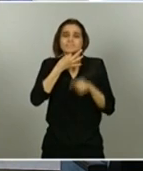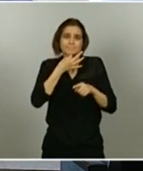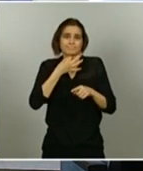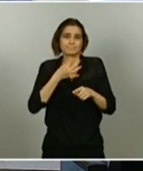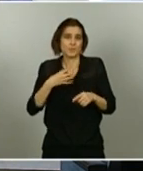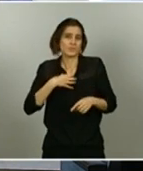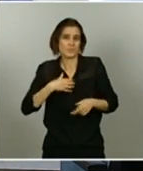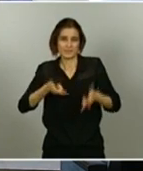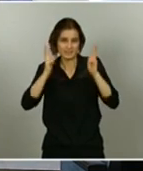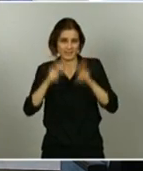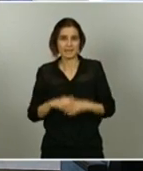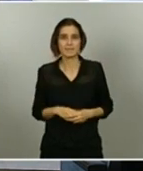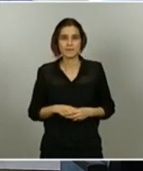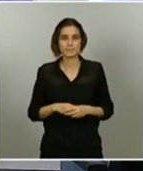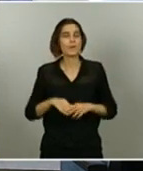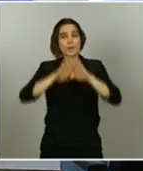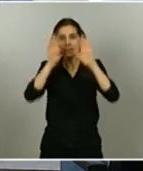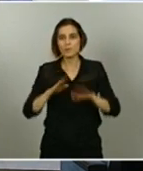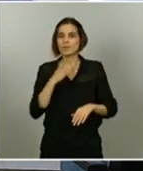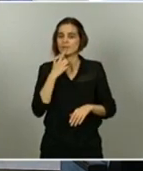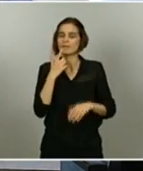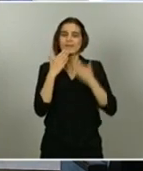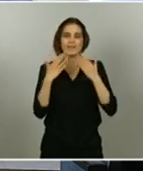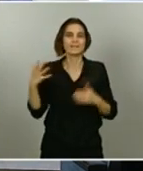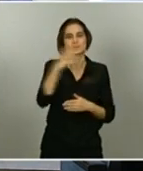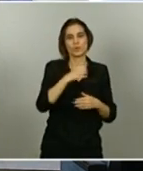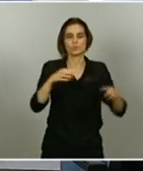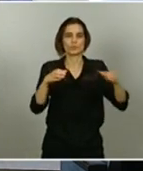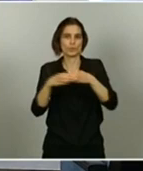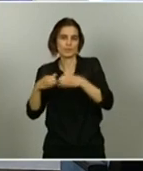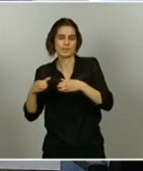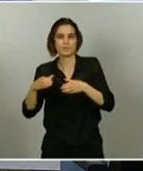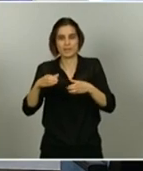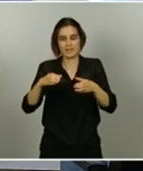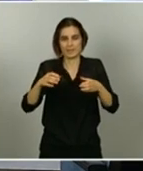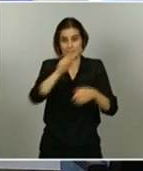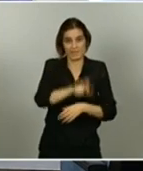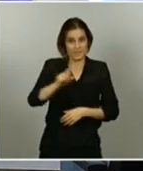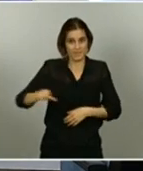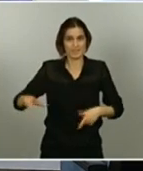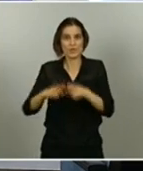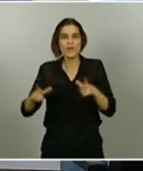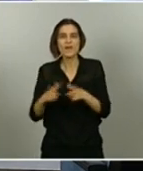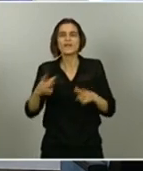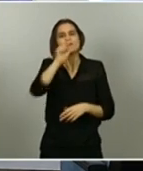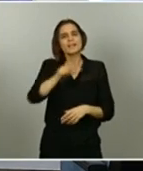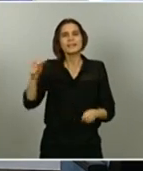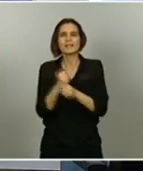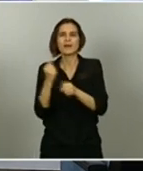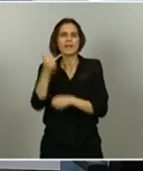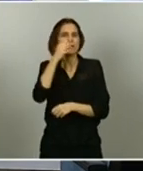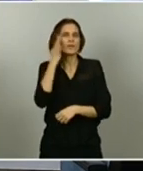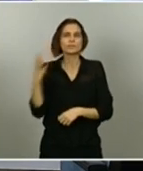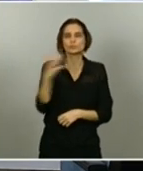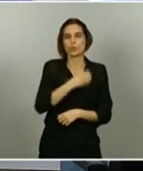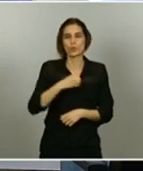colectivos de la sociedad civil, a los trabajadores y trabajadoras de los servicios sociales públicos que durante muchos años han peleado contra viento y marea para